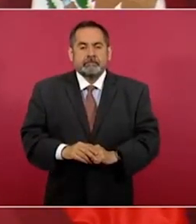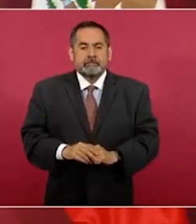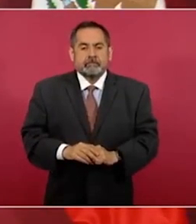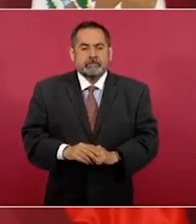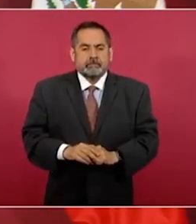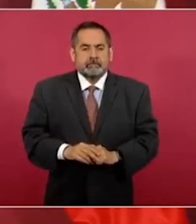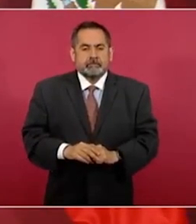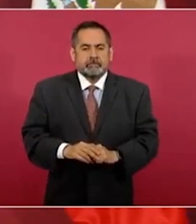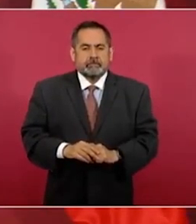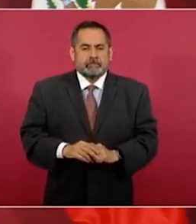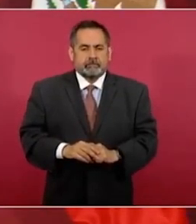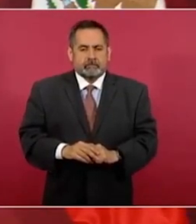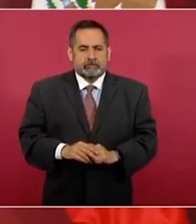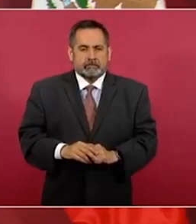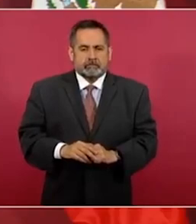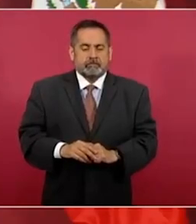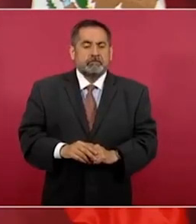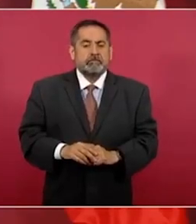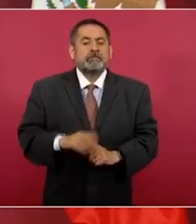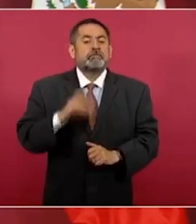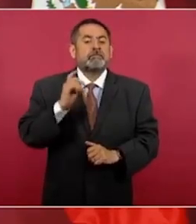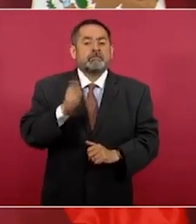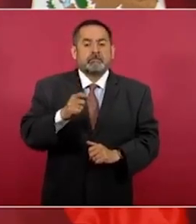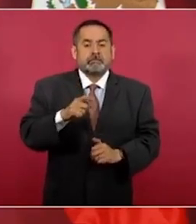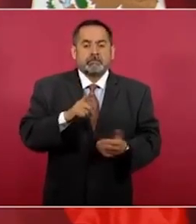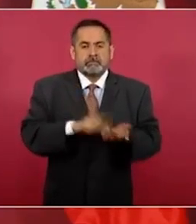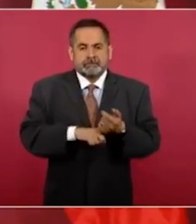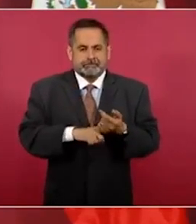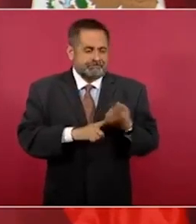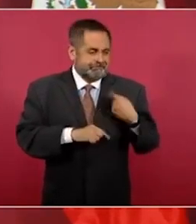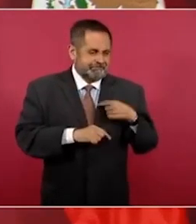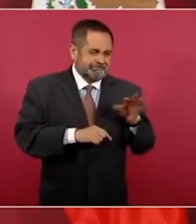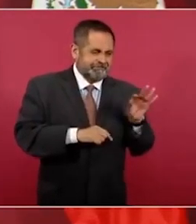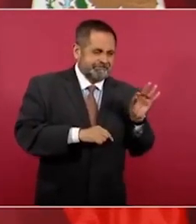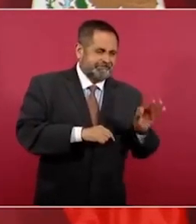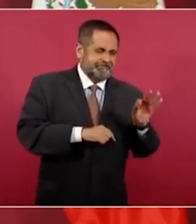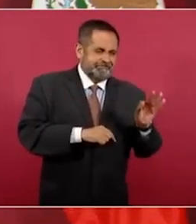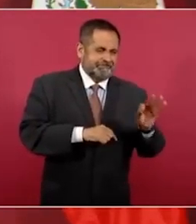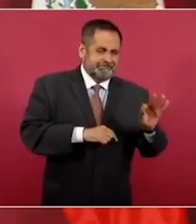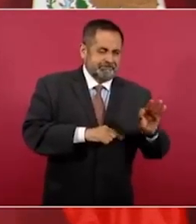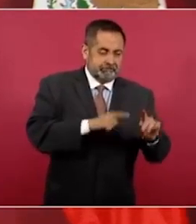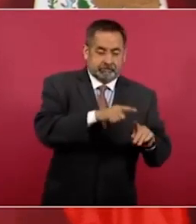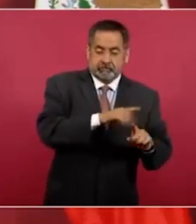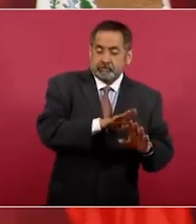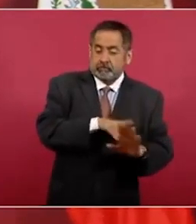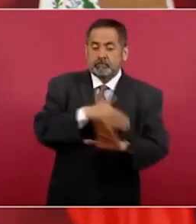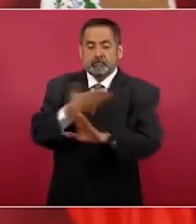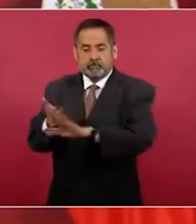Sin duda, alentaron una oposición al gobierno de Venezuela.